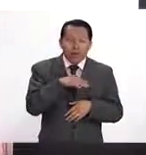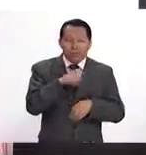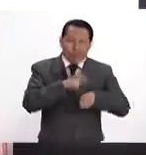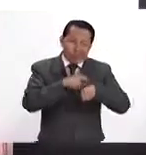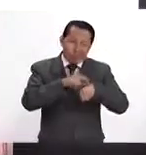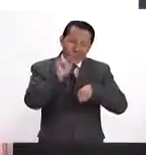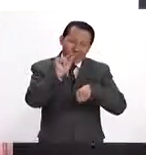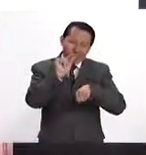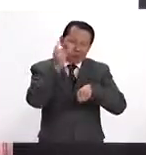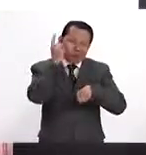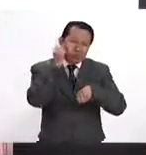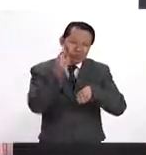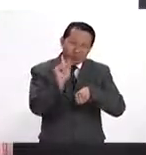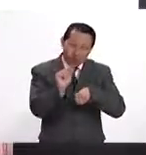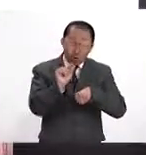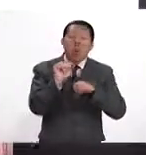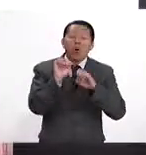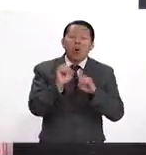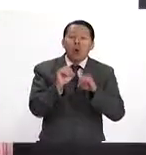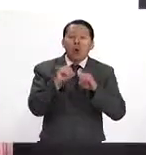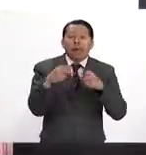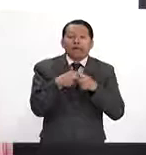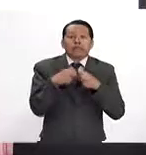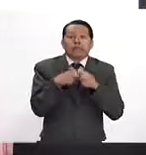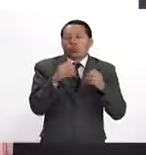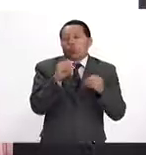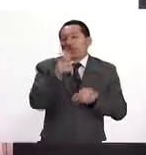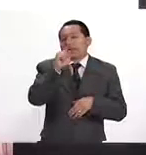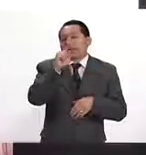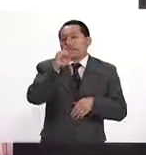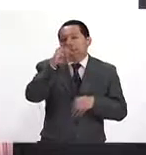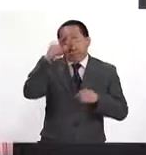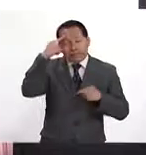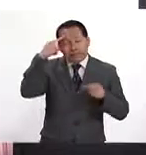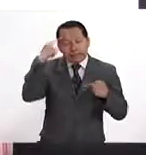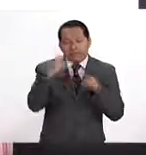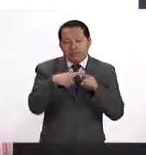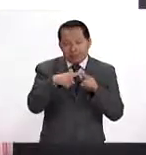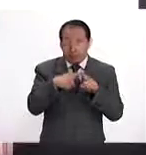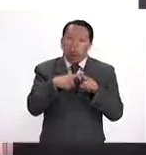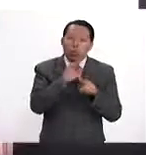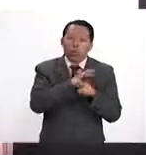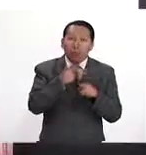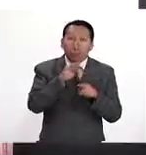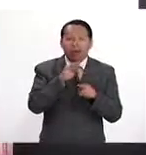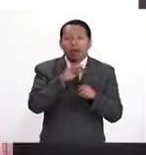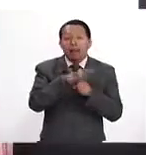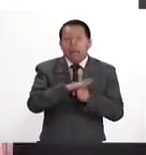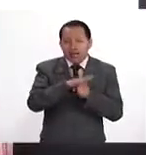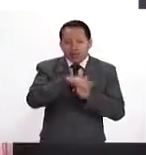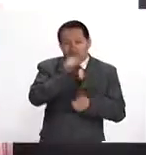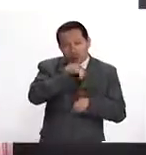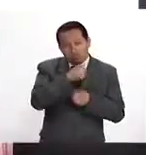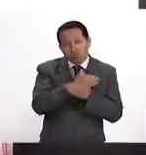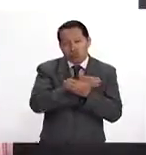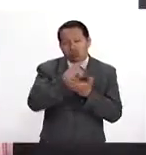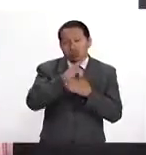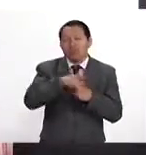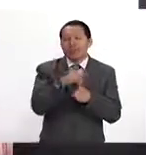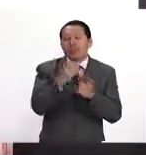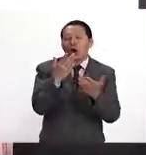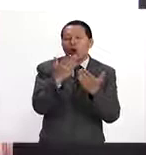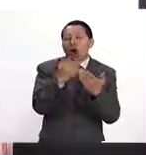algún trastorno de estrés, podría elevarse la presión. Pero hay que tener cuidado, ¿no? Porque es como comparar al paciente